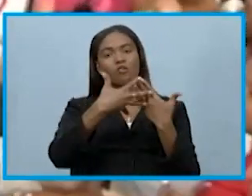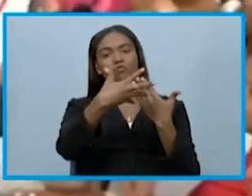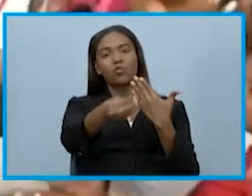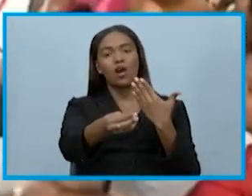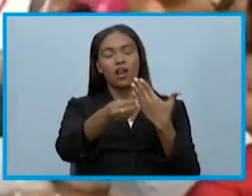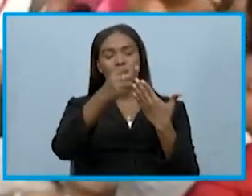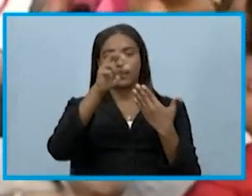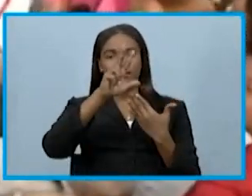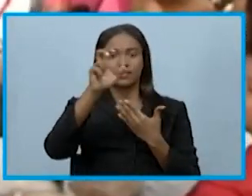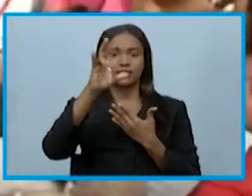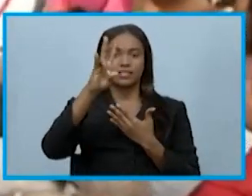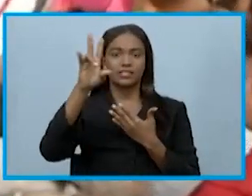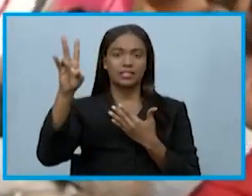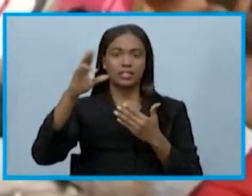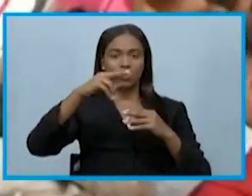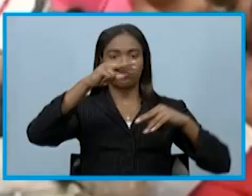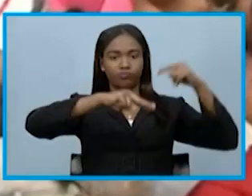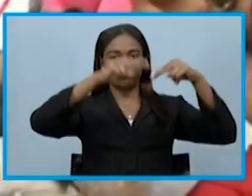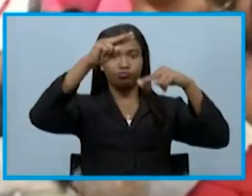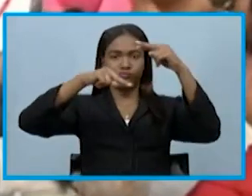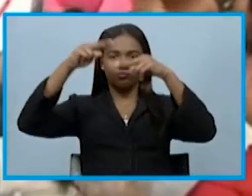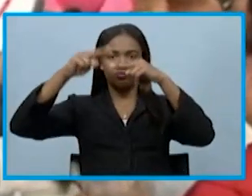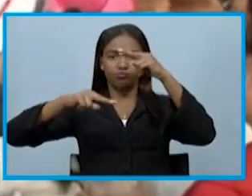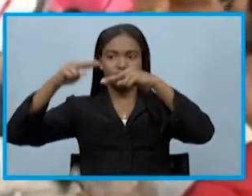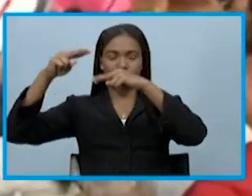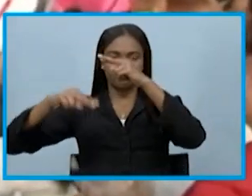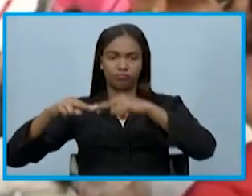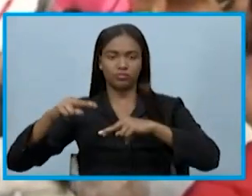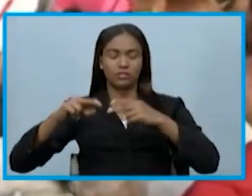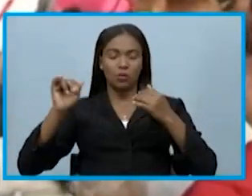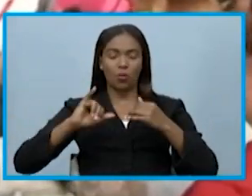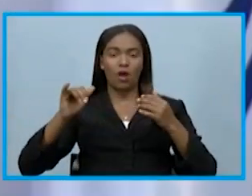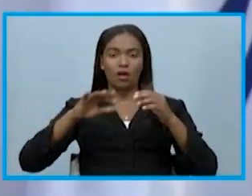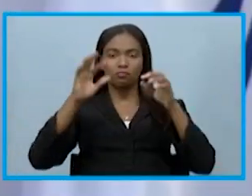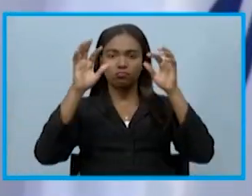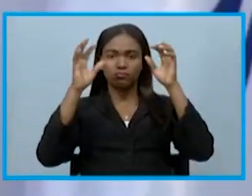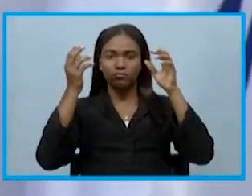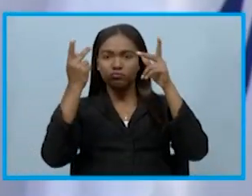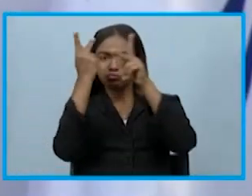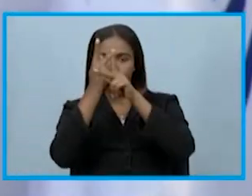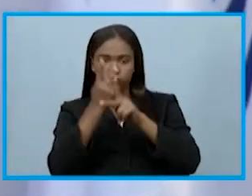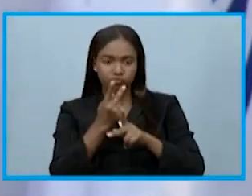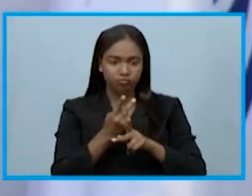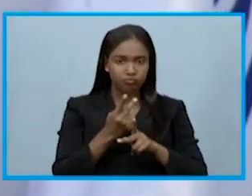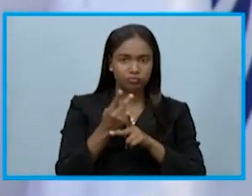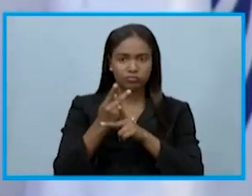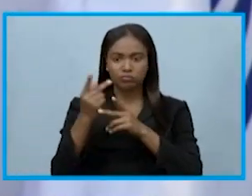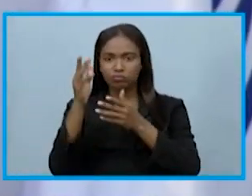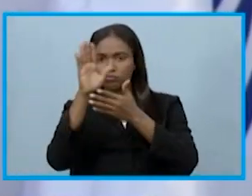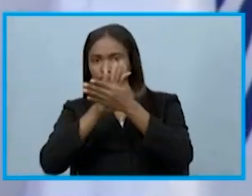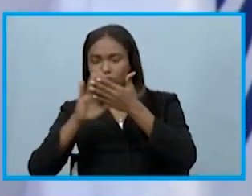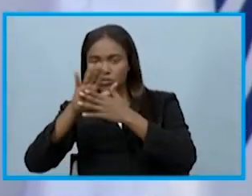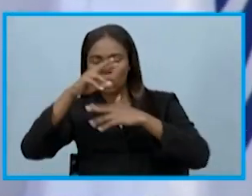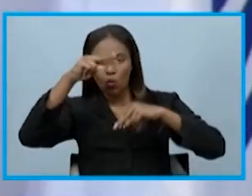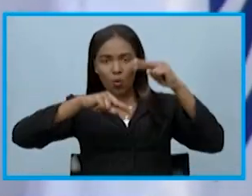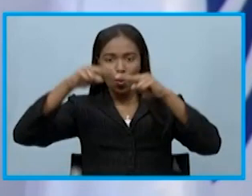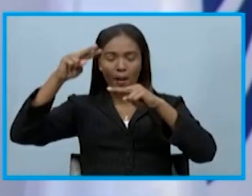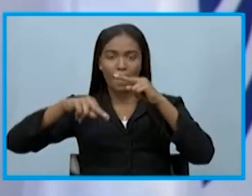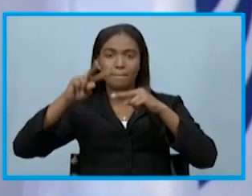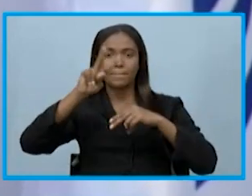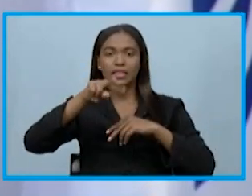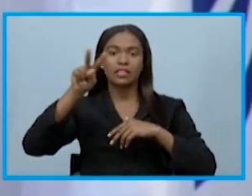377 edificios, terminación y mejoramiento de la construcción de 22